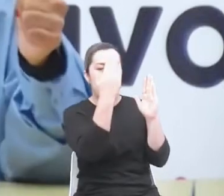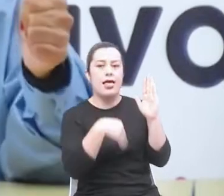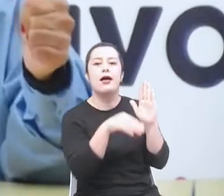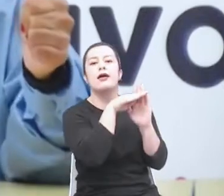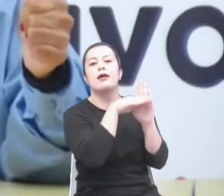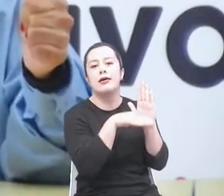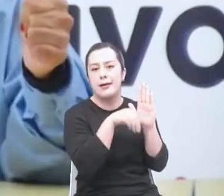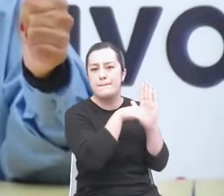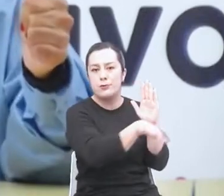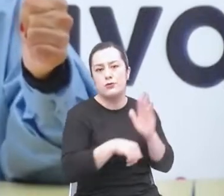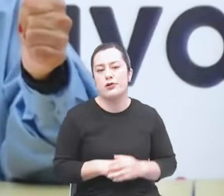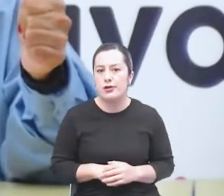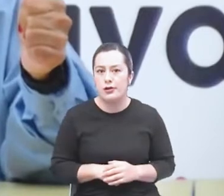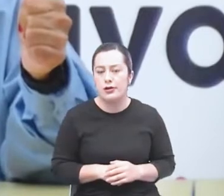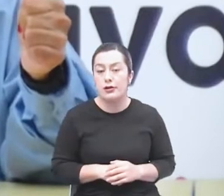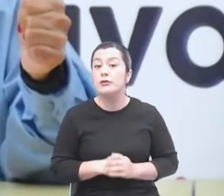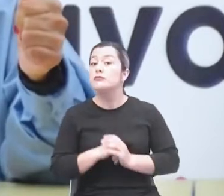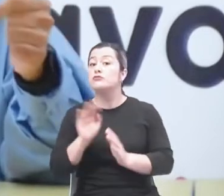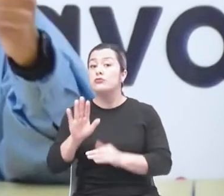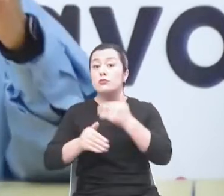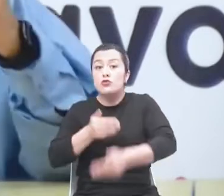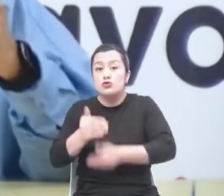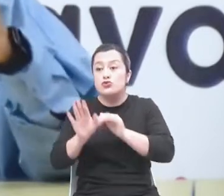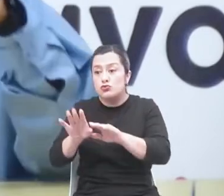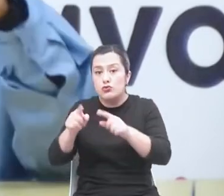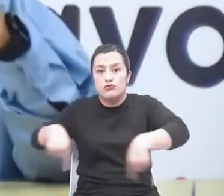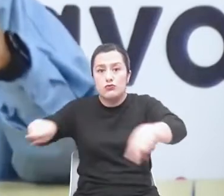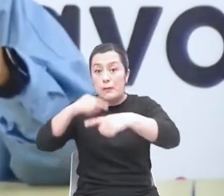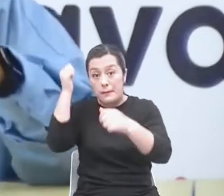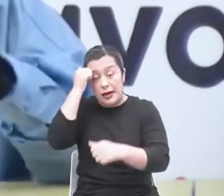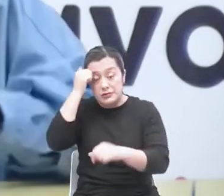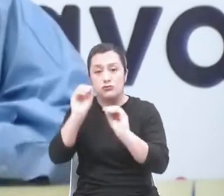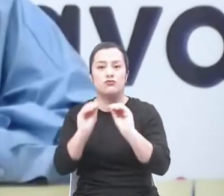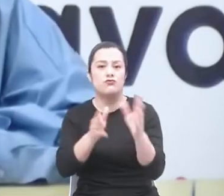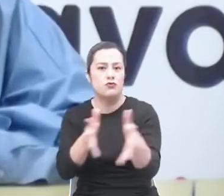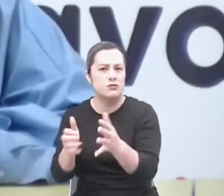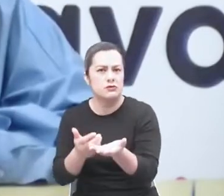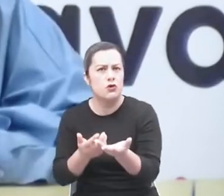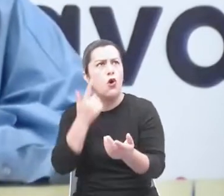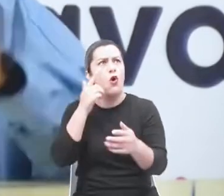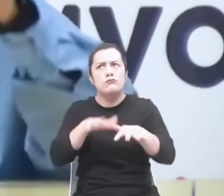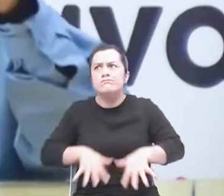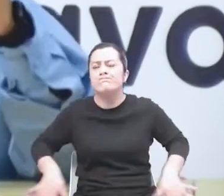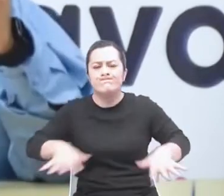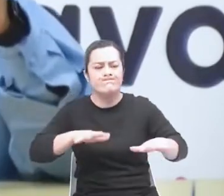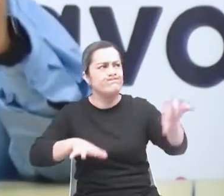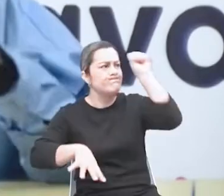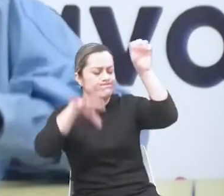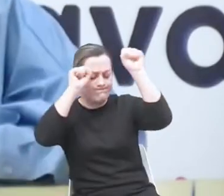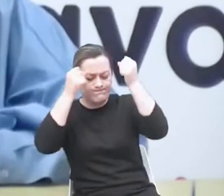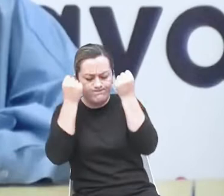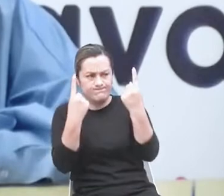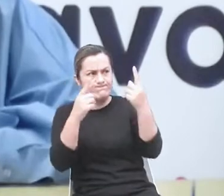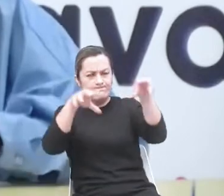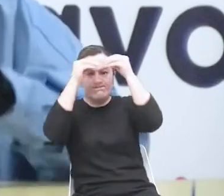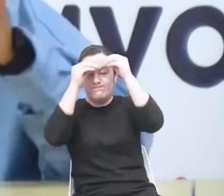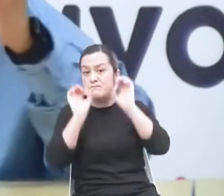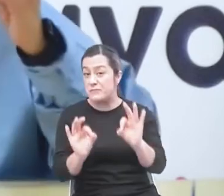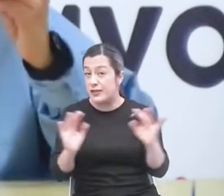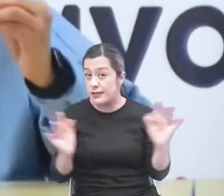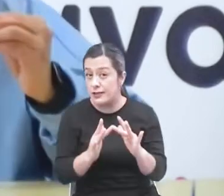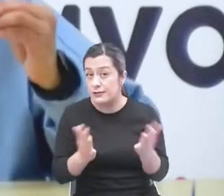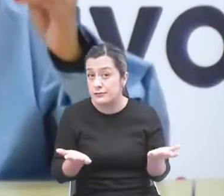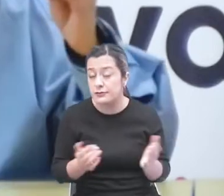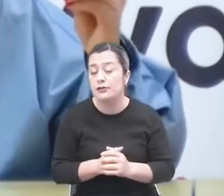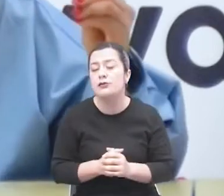los procesos de formación de maestros, el tema de diseño de ambientes de aprendizaje, el ejercicio relacionado también